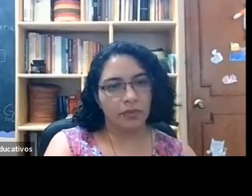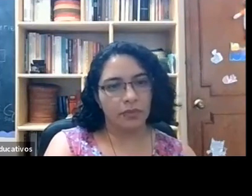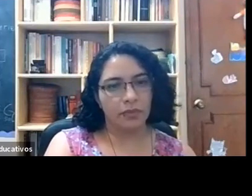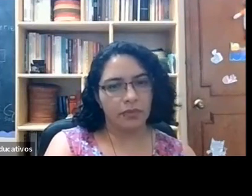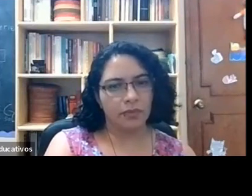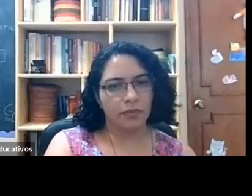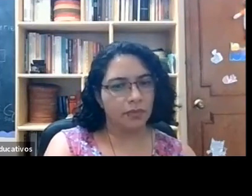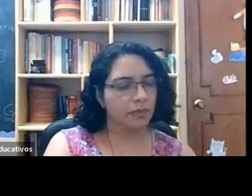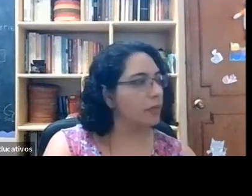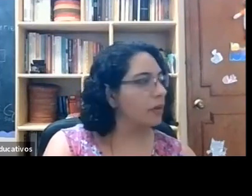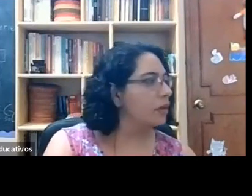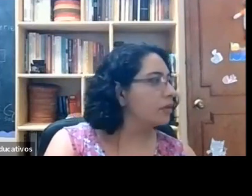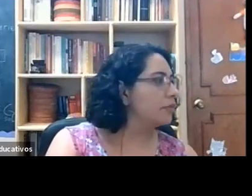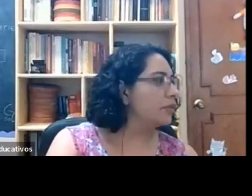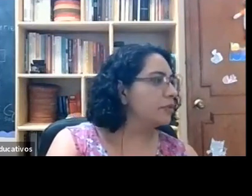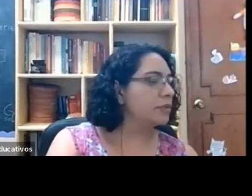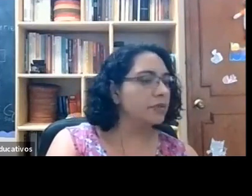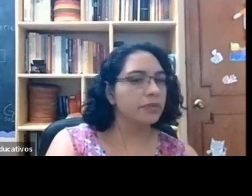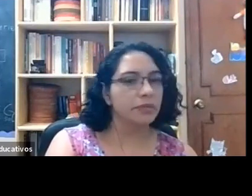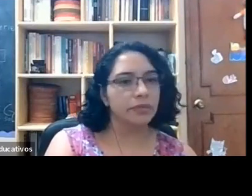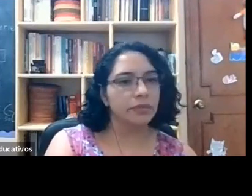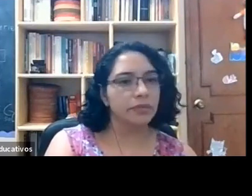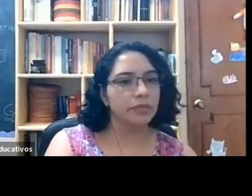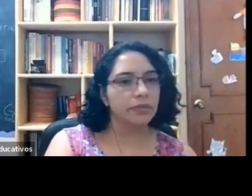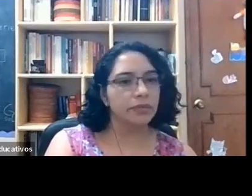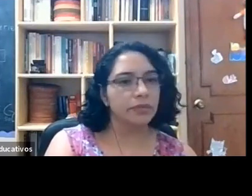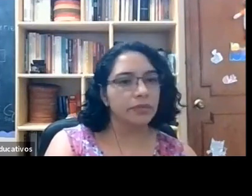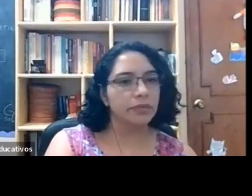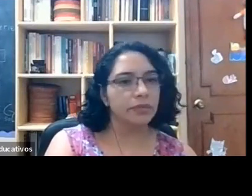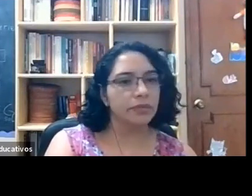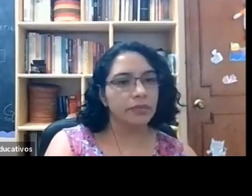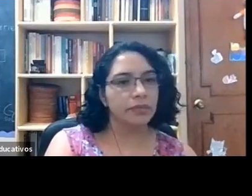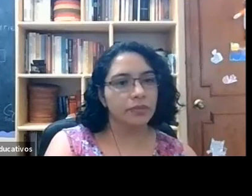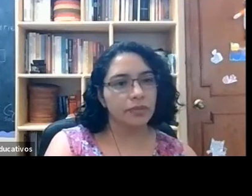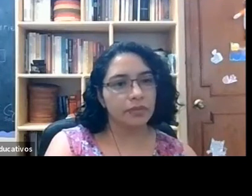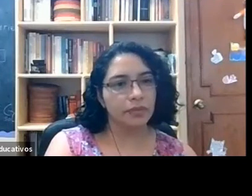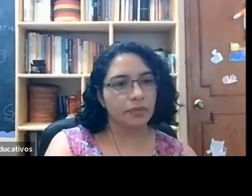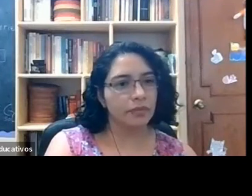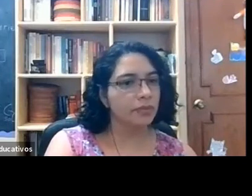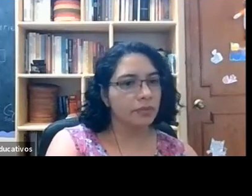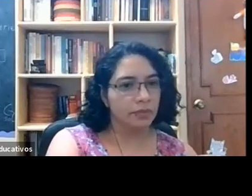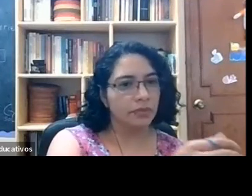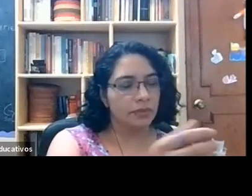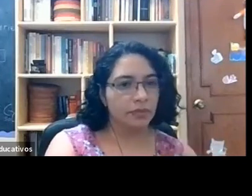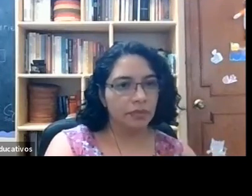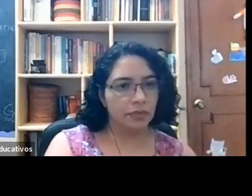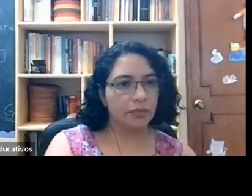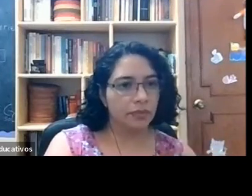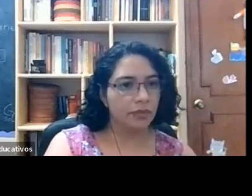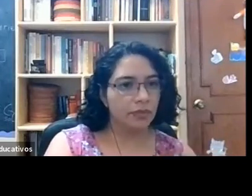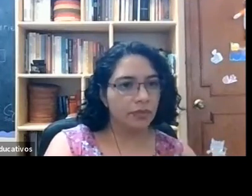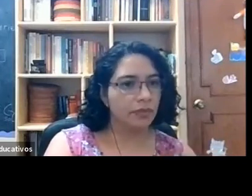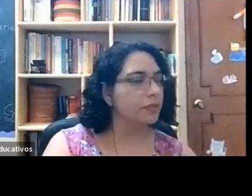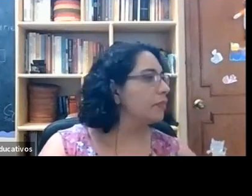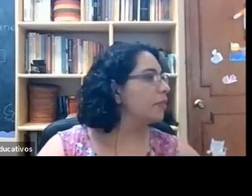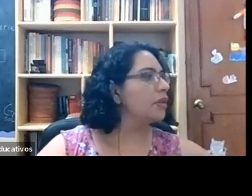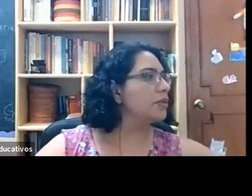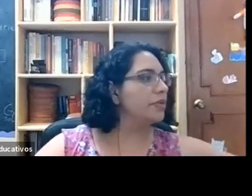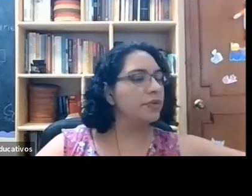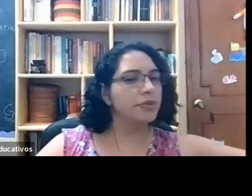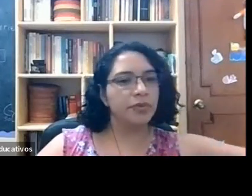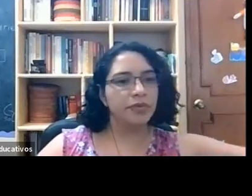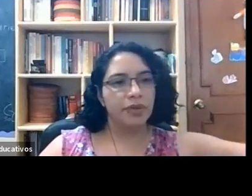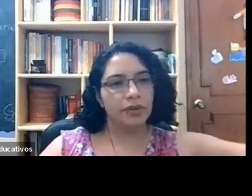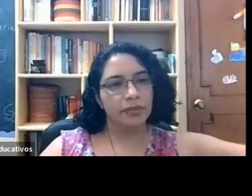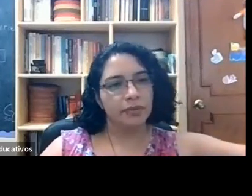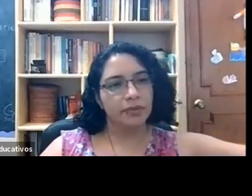me encontré en Facebook, de los que me encontré en el WhatsApp, etcétera, les mandé los datos. Y no, no, es